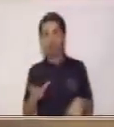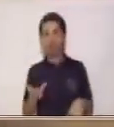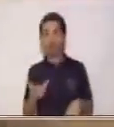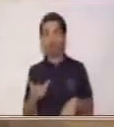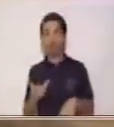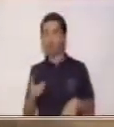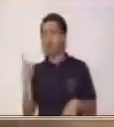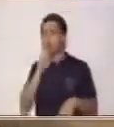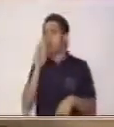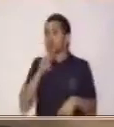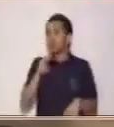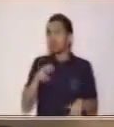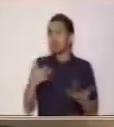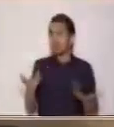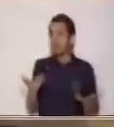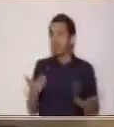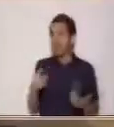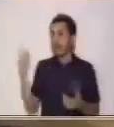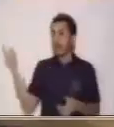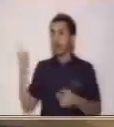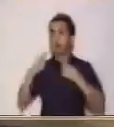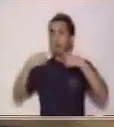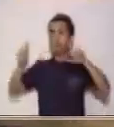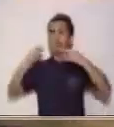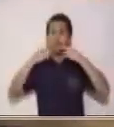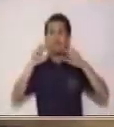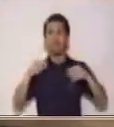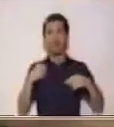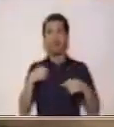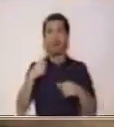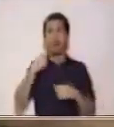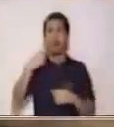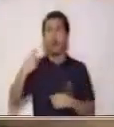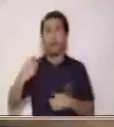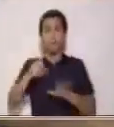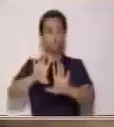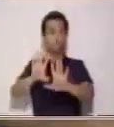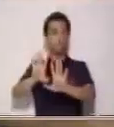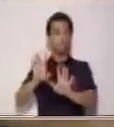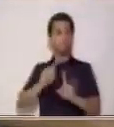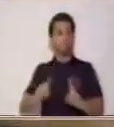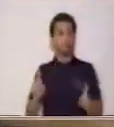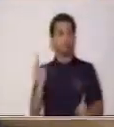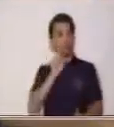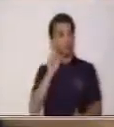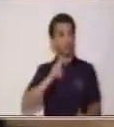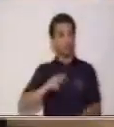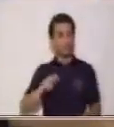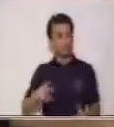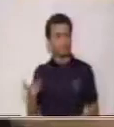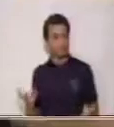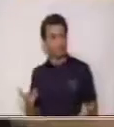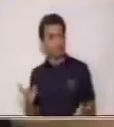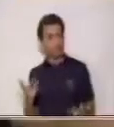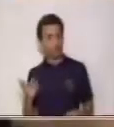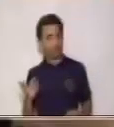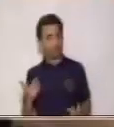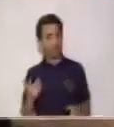necesidades que tal vez no tienes. En adquirir productos que no necesitas o en algún momento cambiar tu